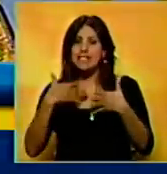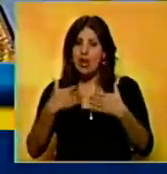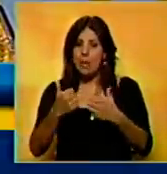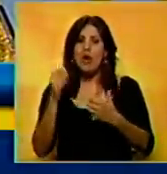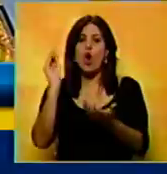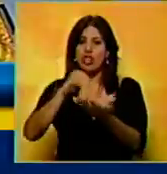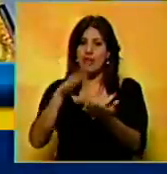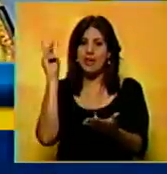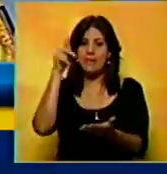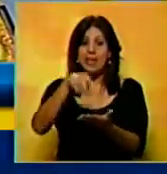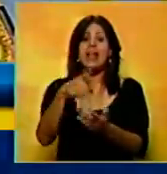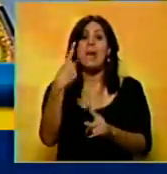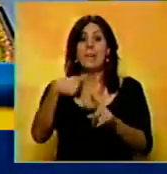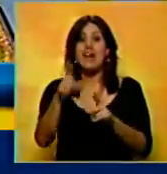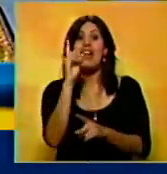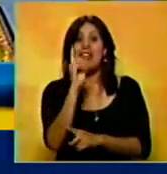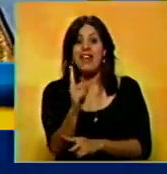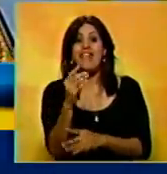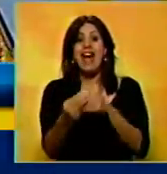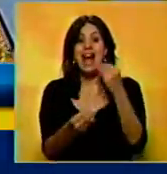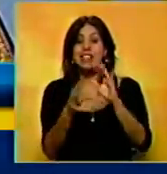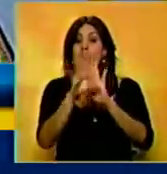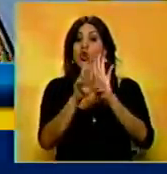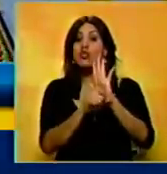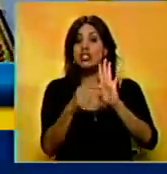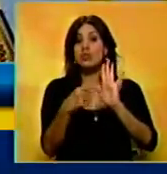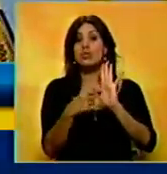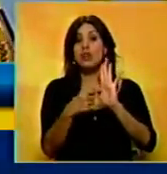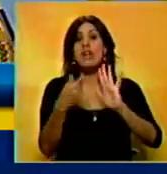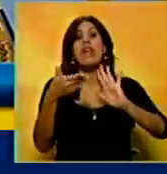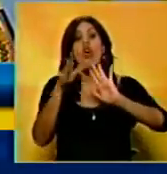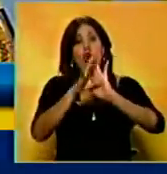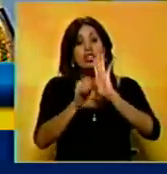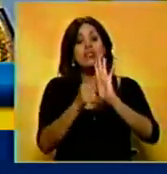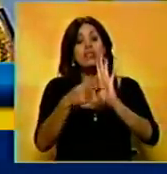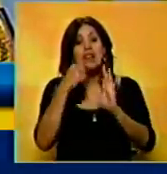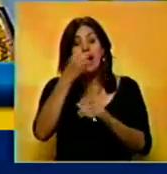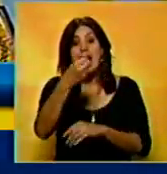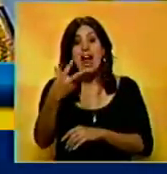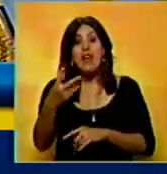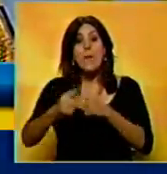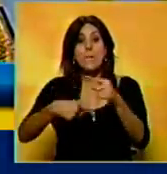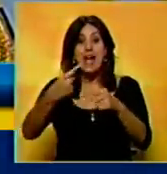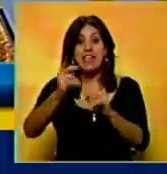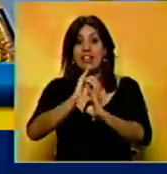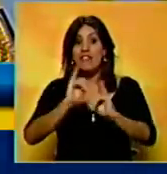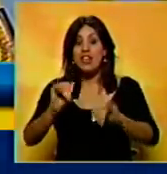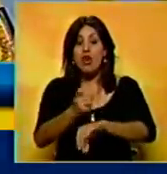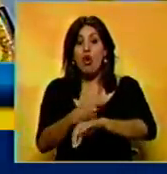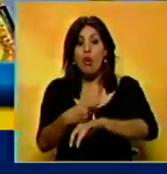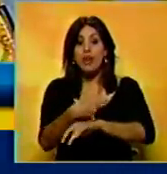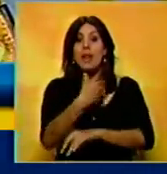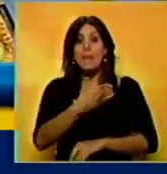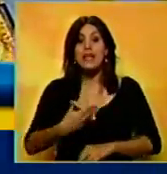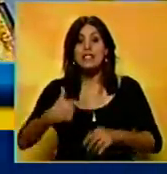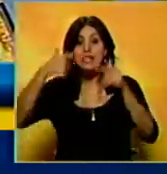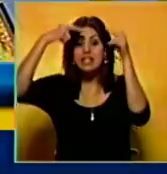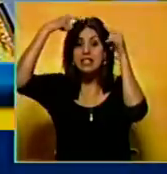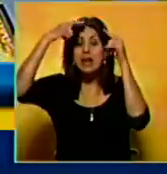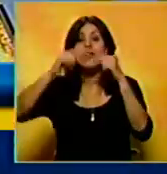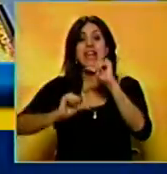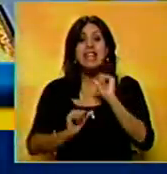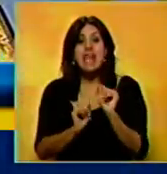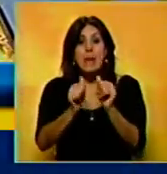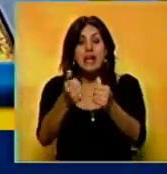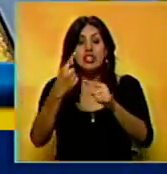venir de vuelta, pero lo que sí tiene es que cumplirse la constitución. Y la constitución es muy clara. Mañana termina el gobierno del presidente Chávez y